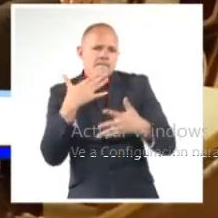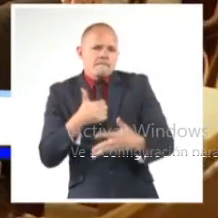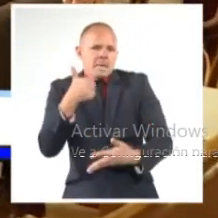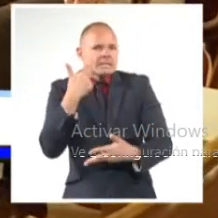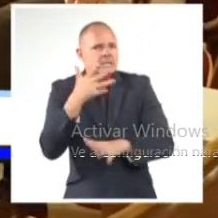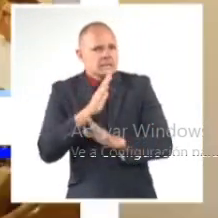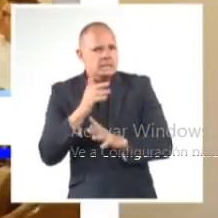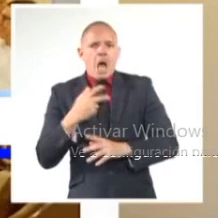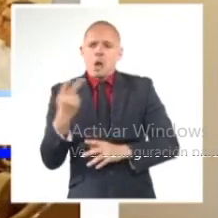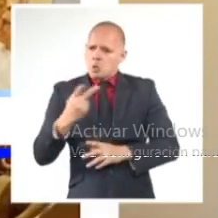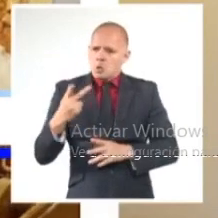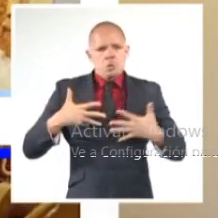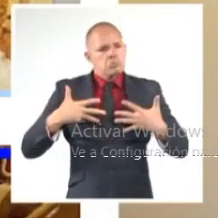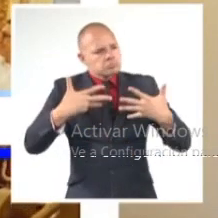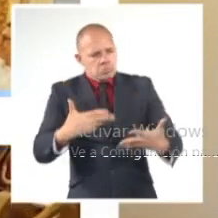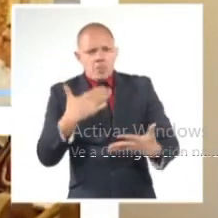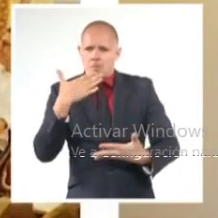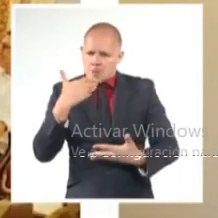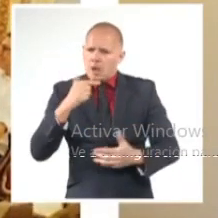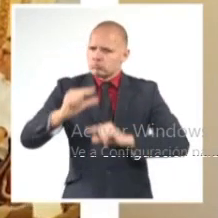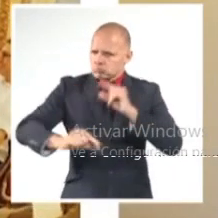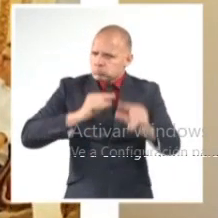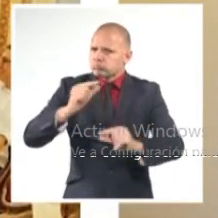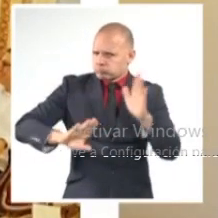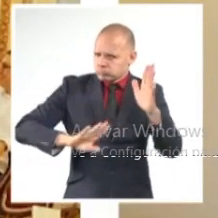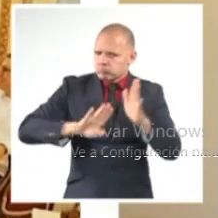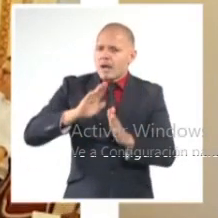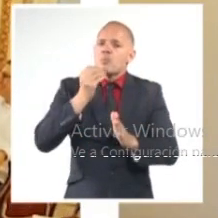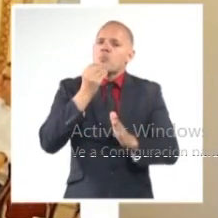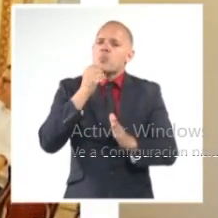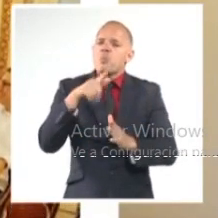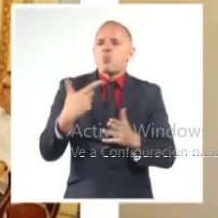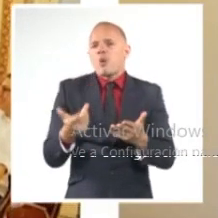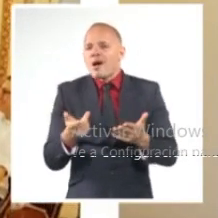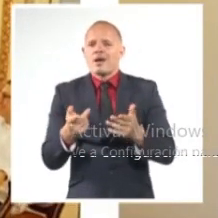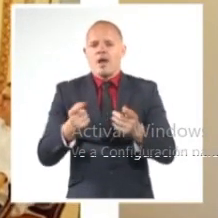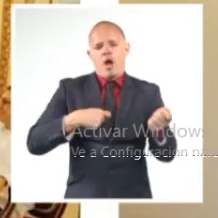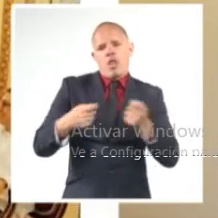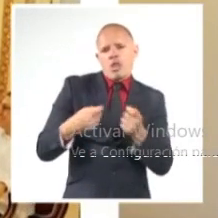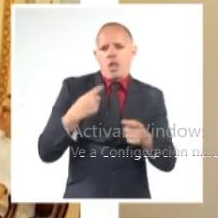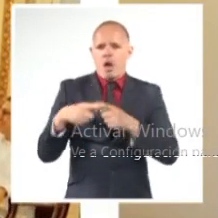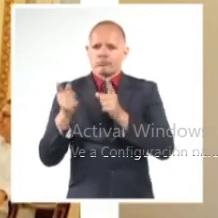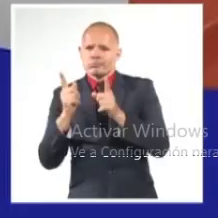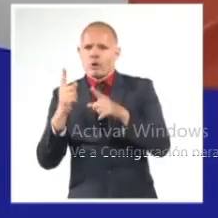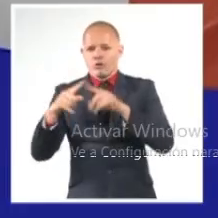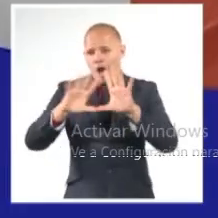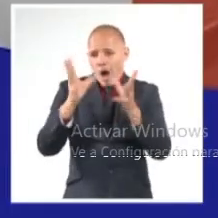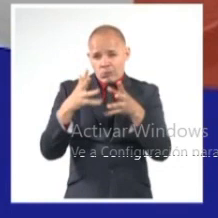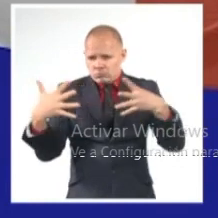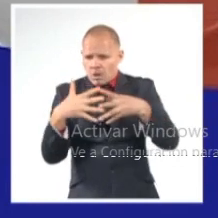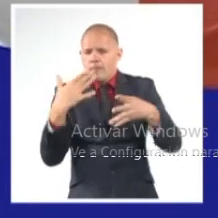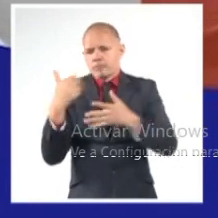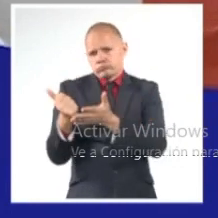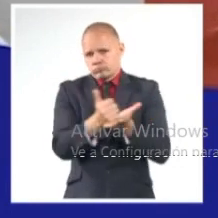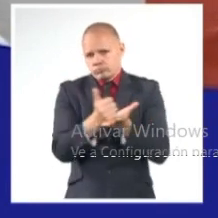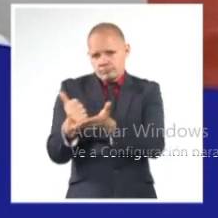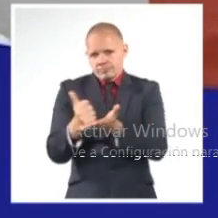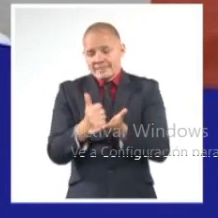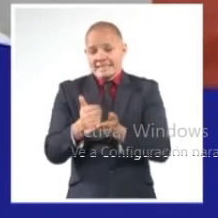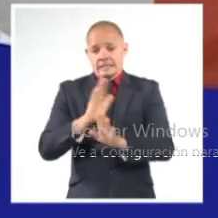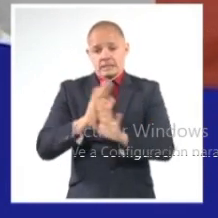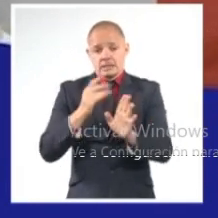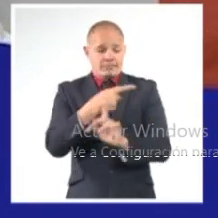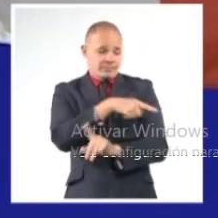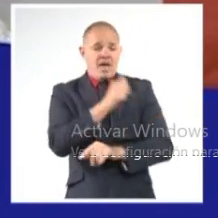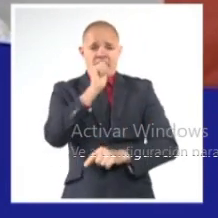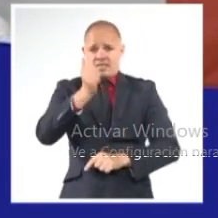la disposición común de afianzar los vínculos económicos, comerciales, financieros y de cooperación. En diciembre de 2021,